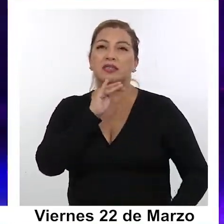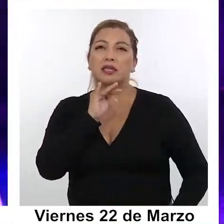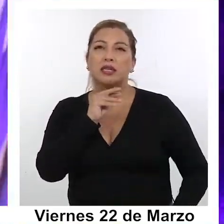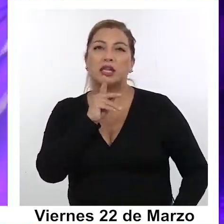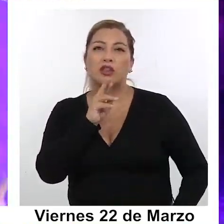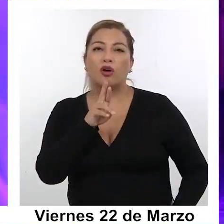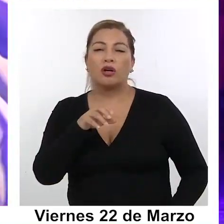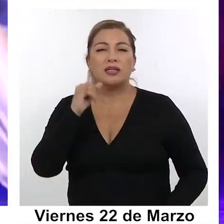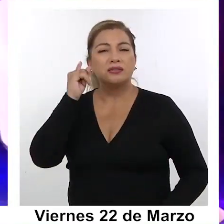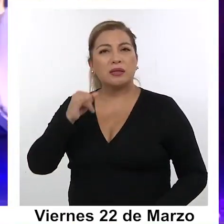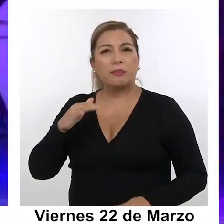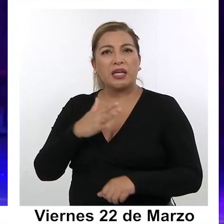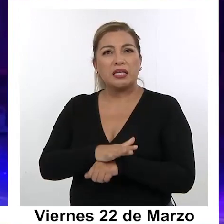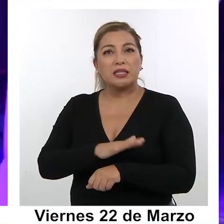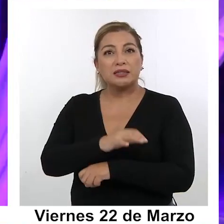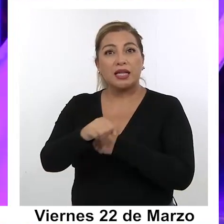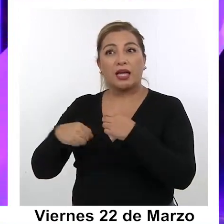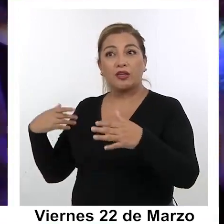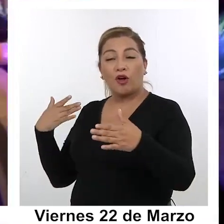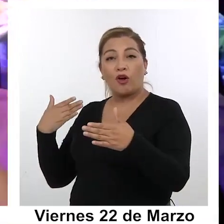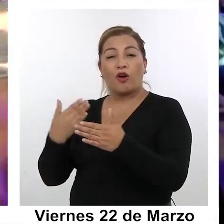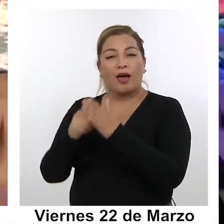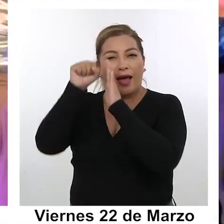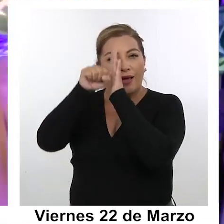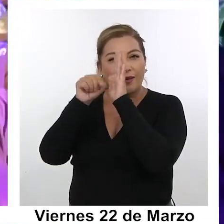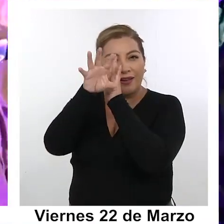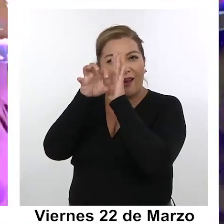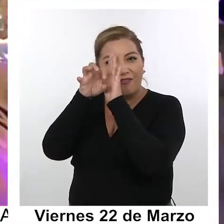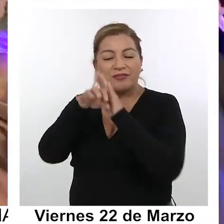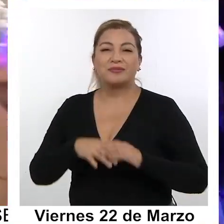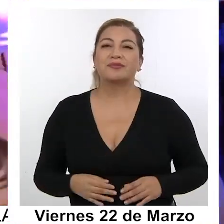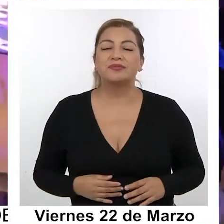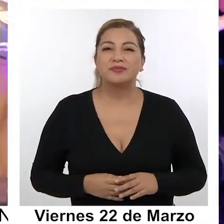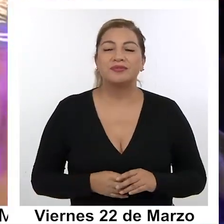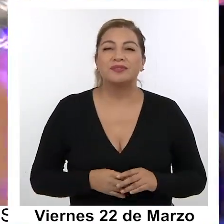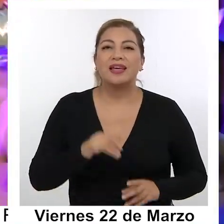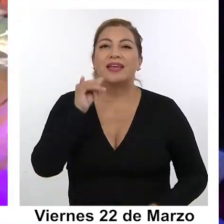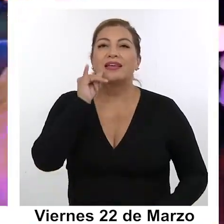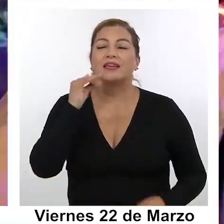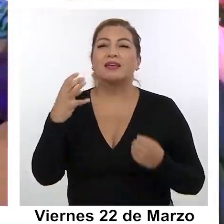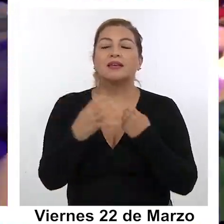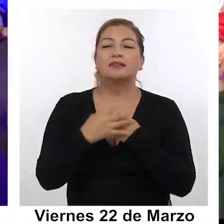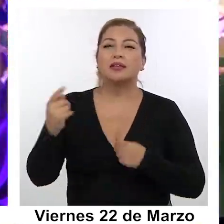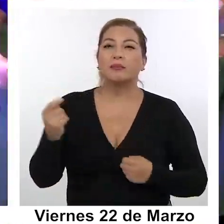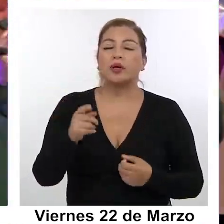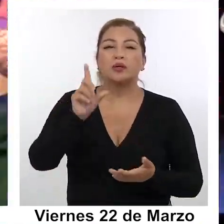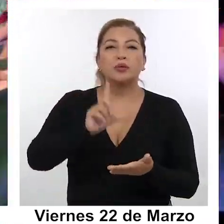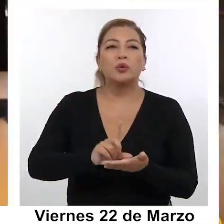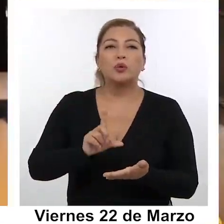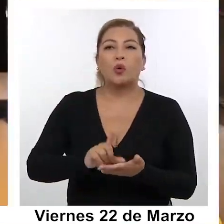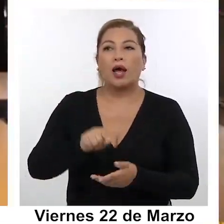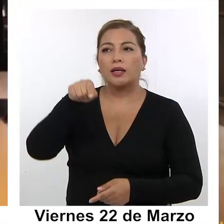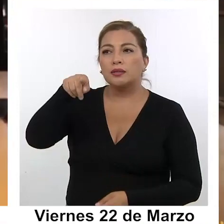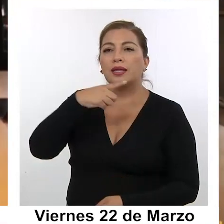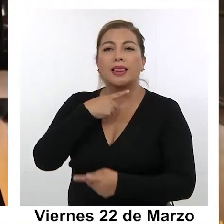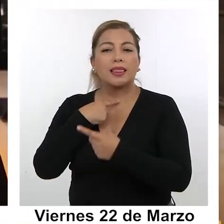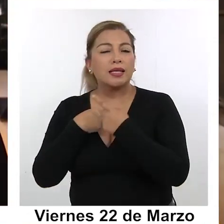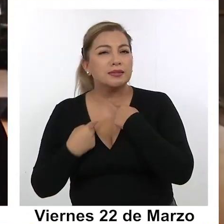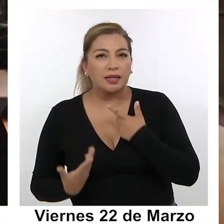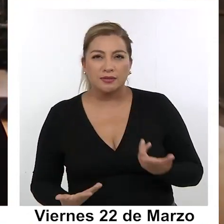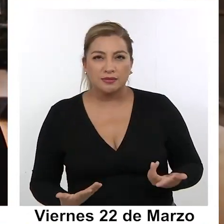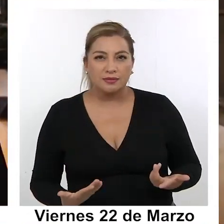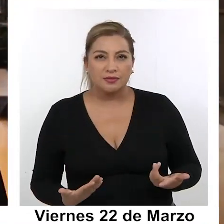durante sus más de 15 años de vida. Iquique y Tarapacá de por sí es un territorio súper interesante por todas